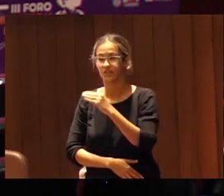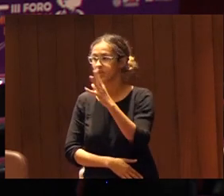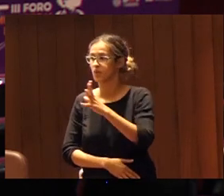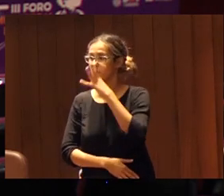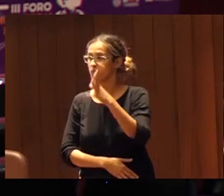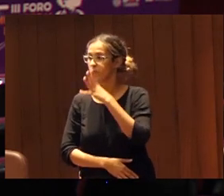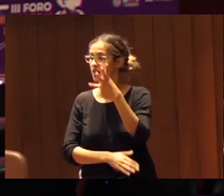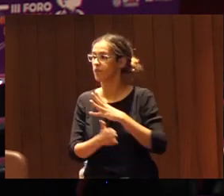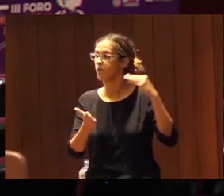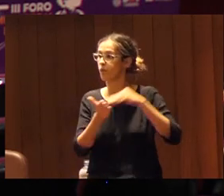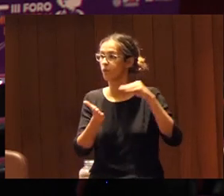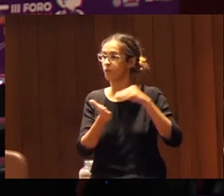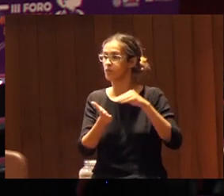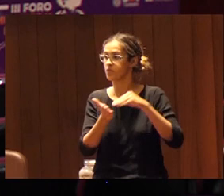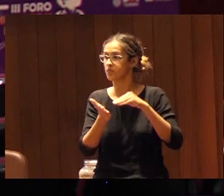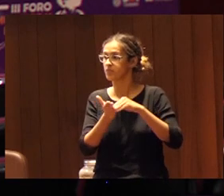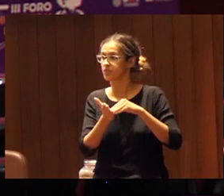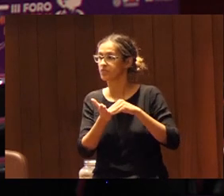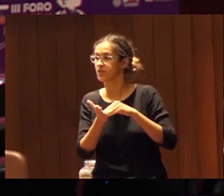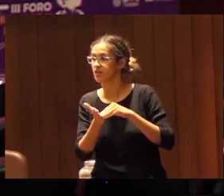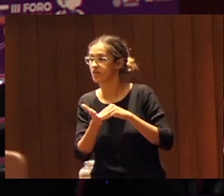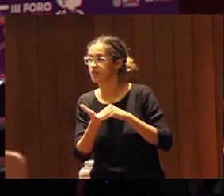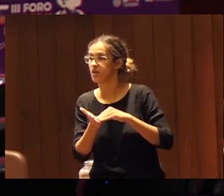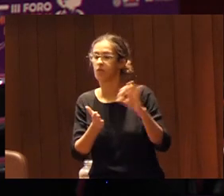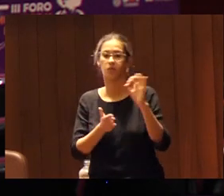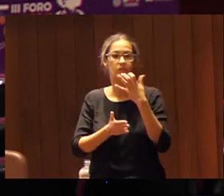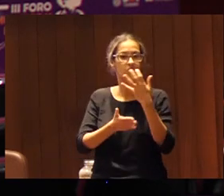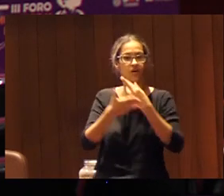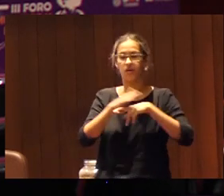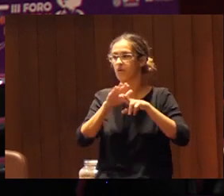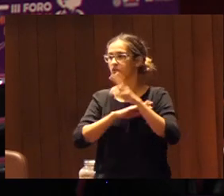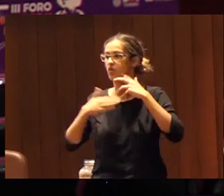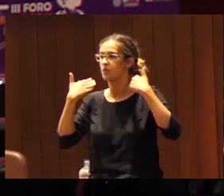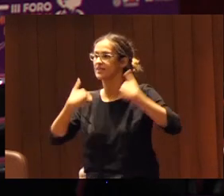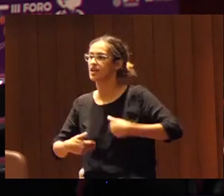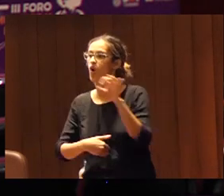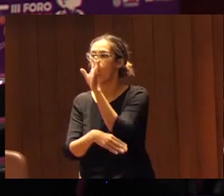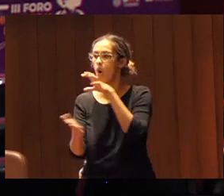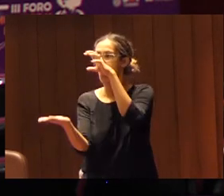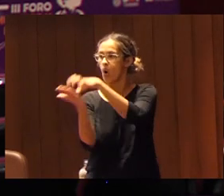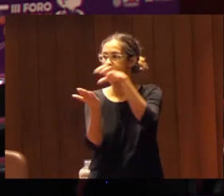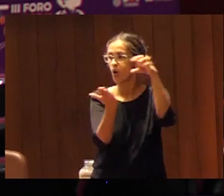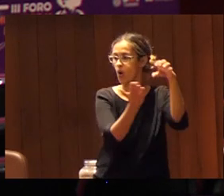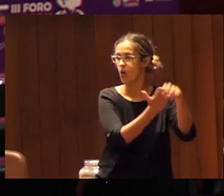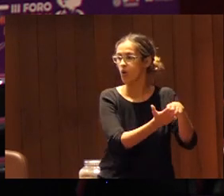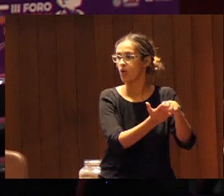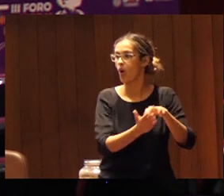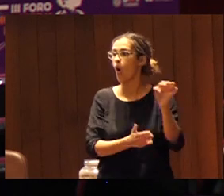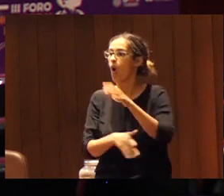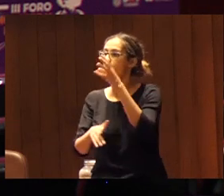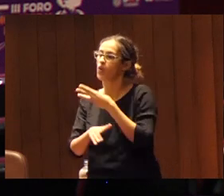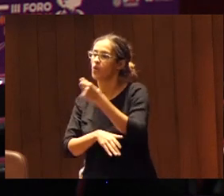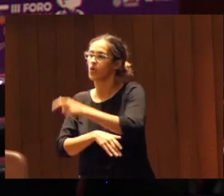muchas veces por sobre todo recursos humanos o logísticos o instalación o número de chicas número de chicos